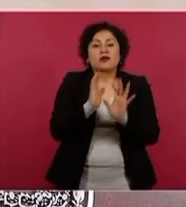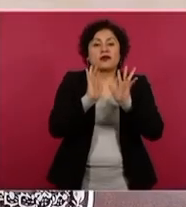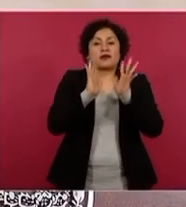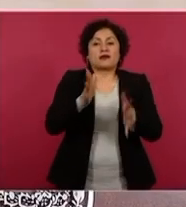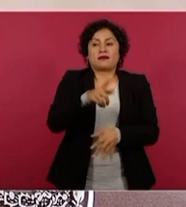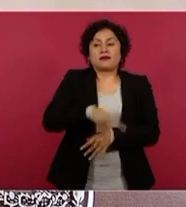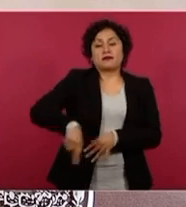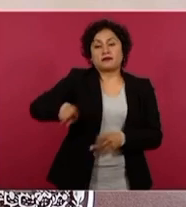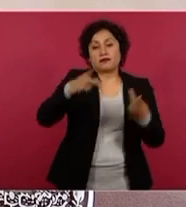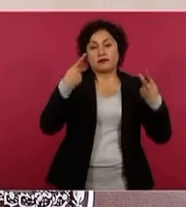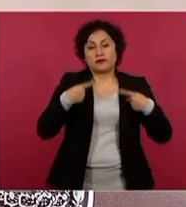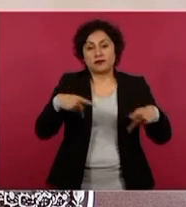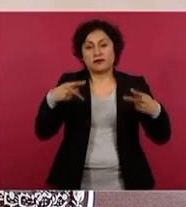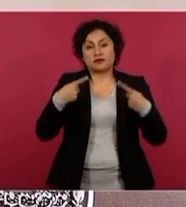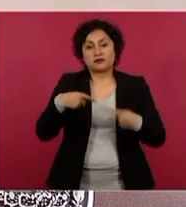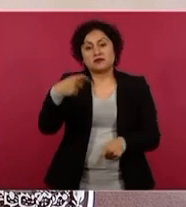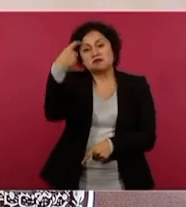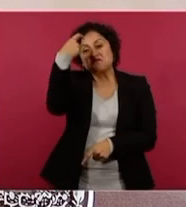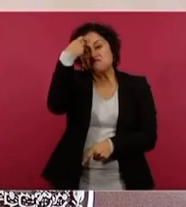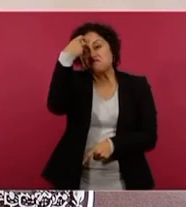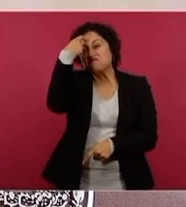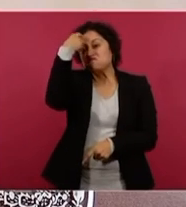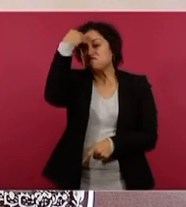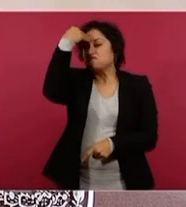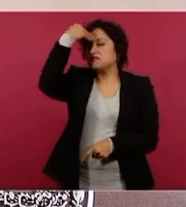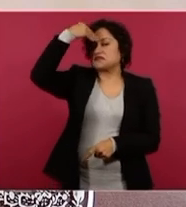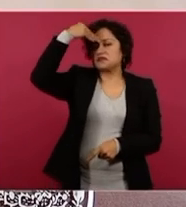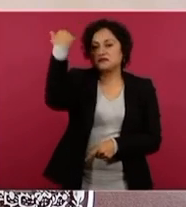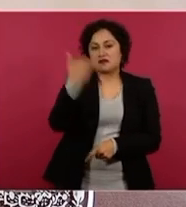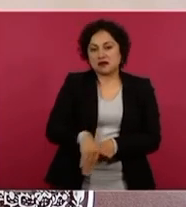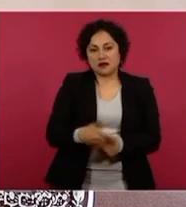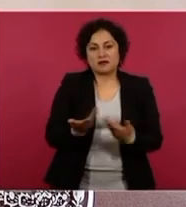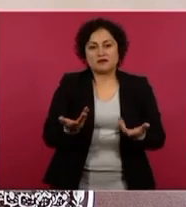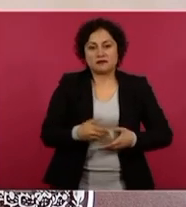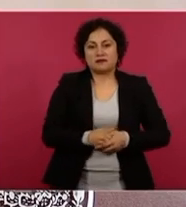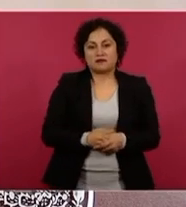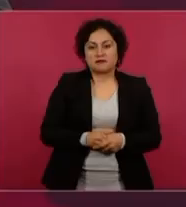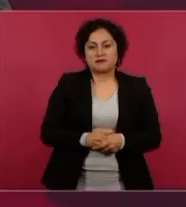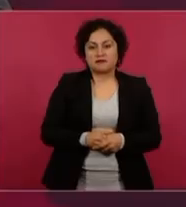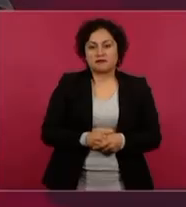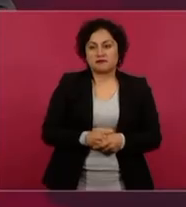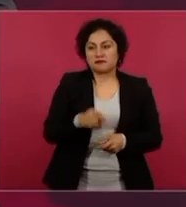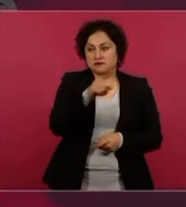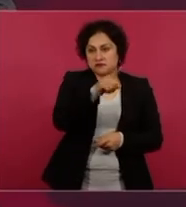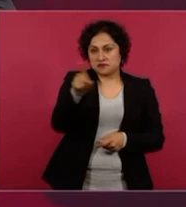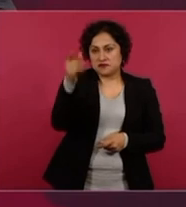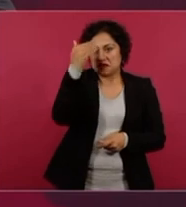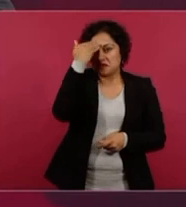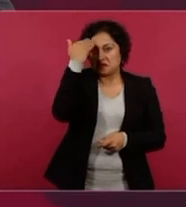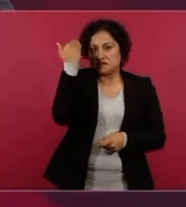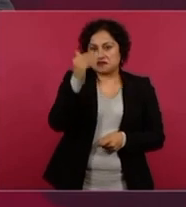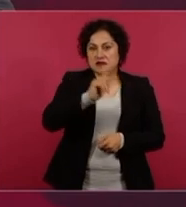de lo que le conviene al país,